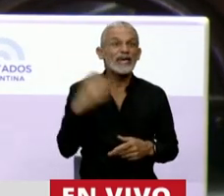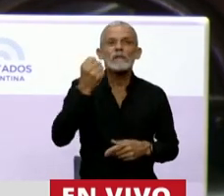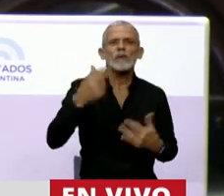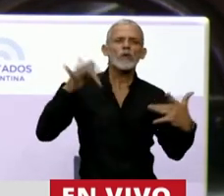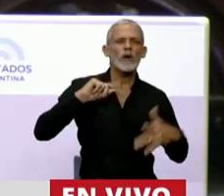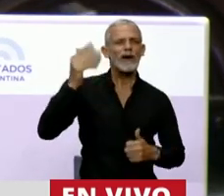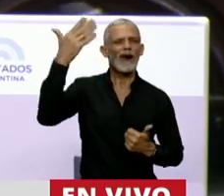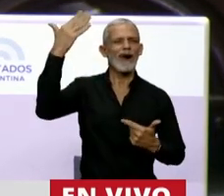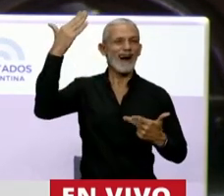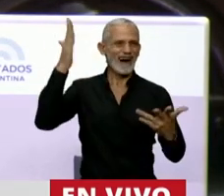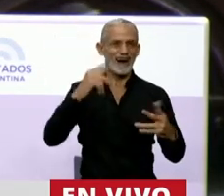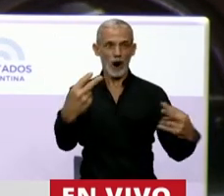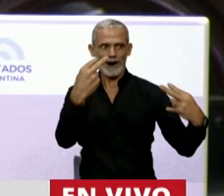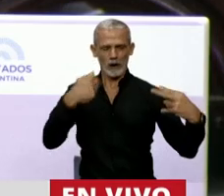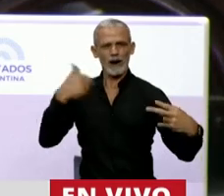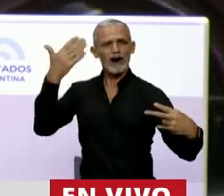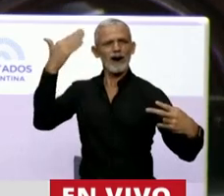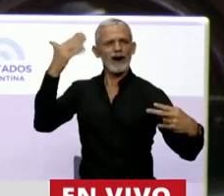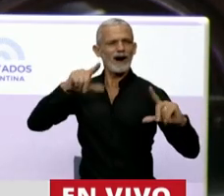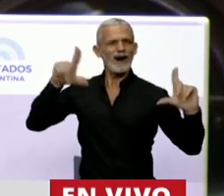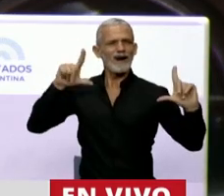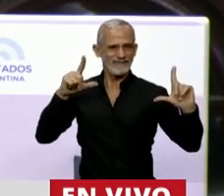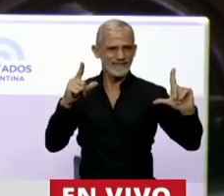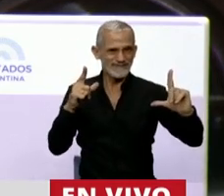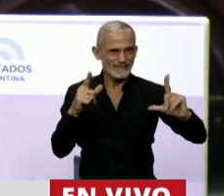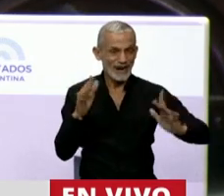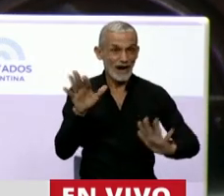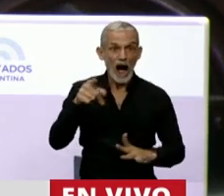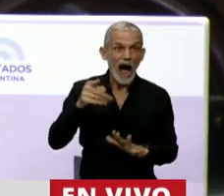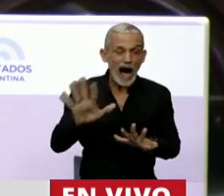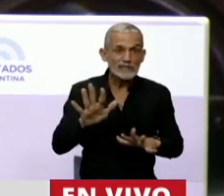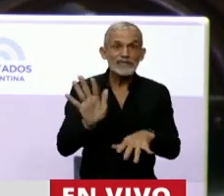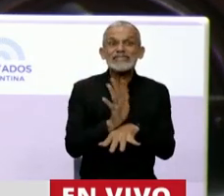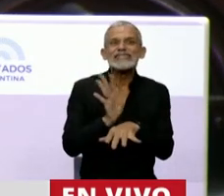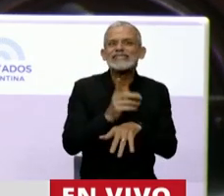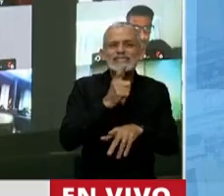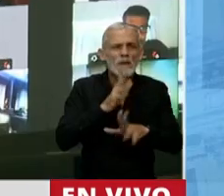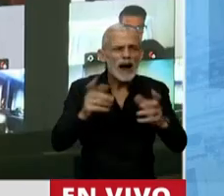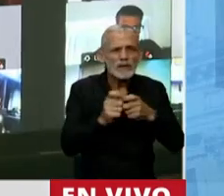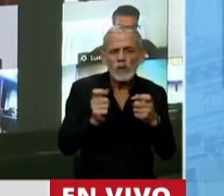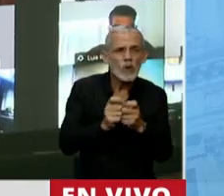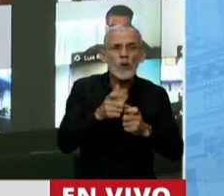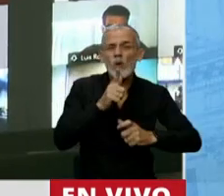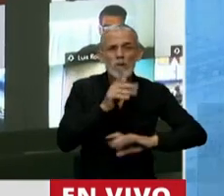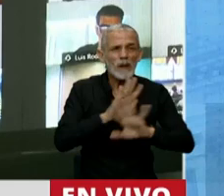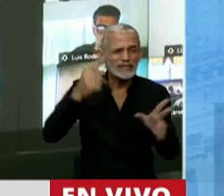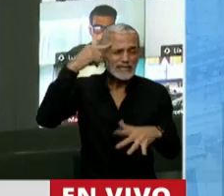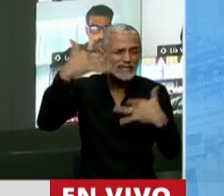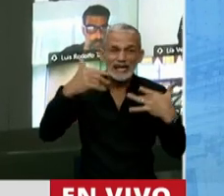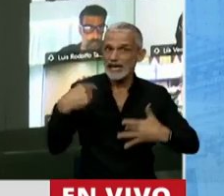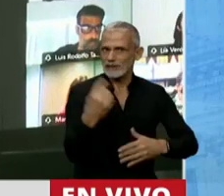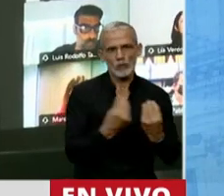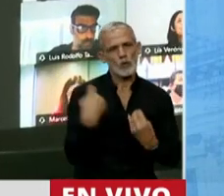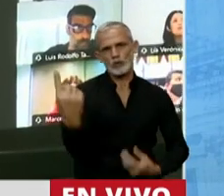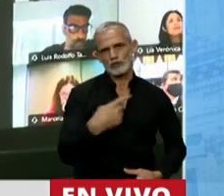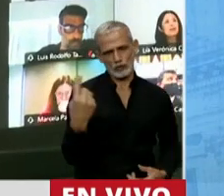discurso. Y yo tengo que decirle y reconocerle que en eso no hay forma. Después de Spielberg no he visto gente que genera efectos especiales más inteligentes que muchos